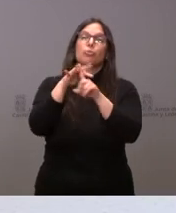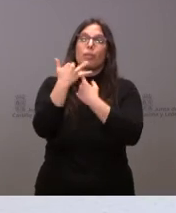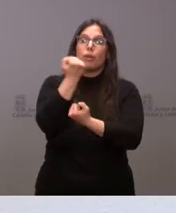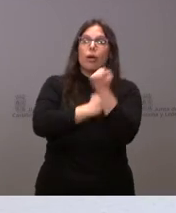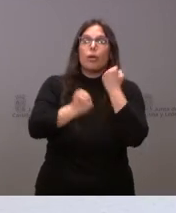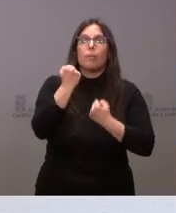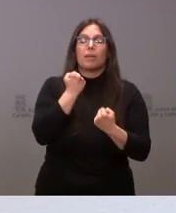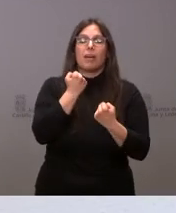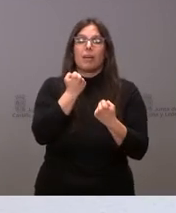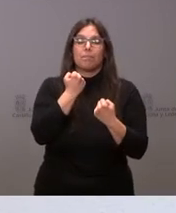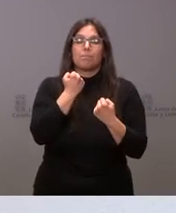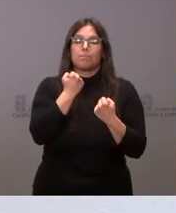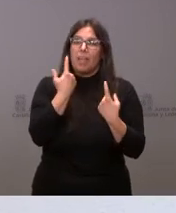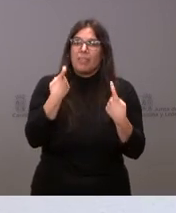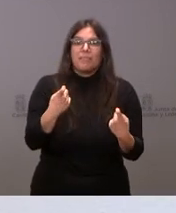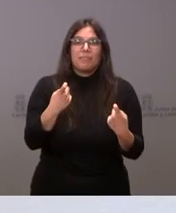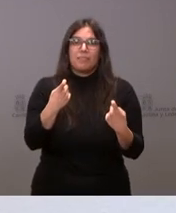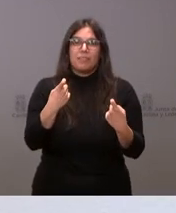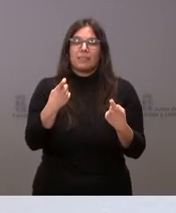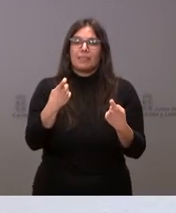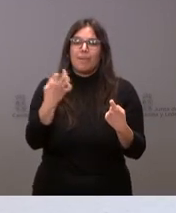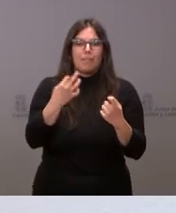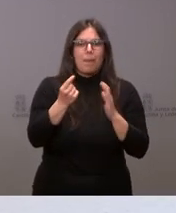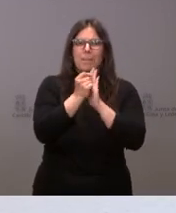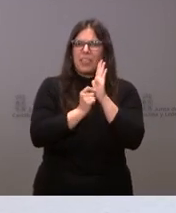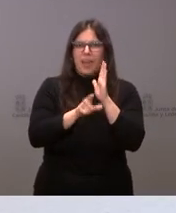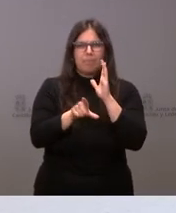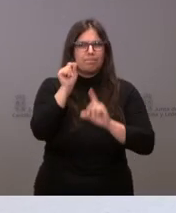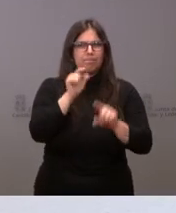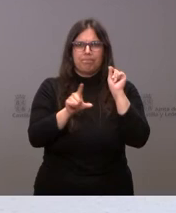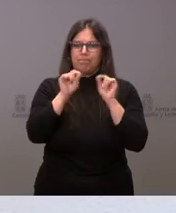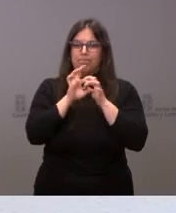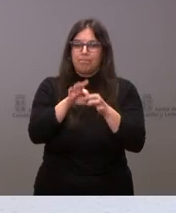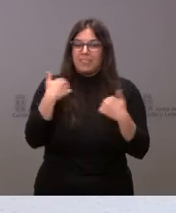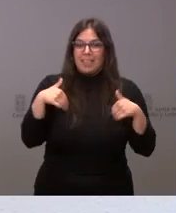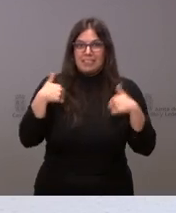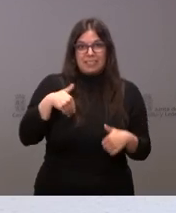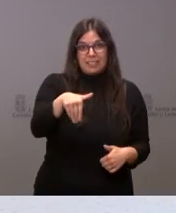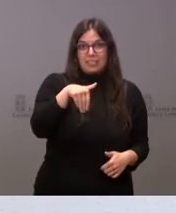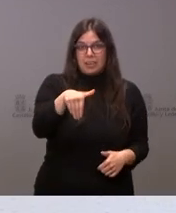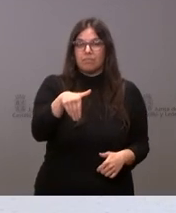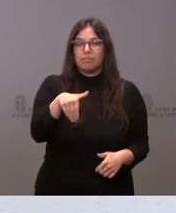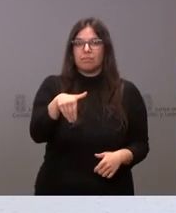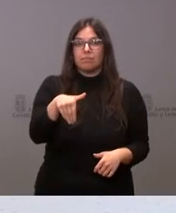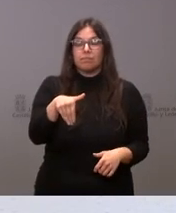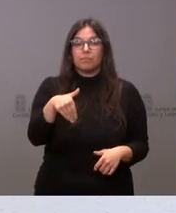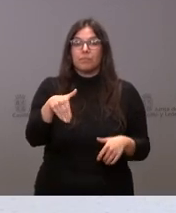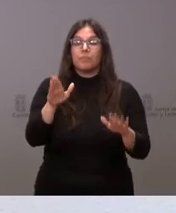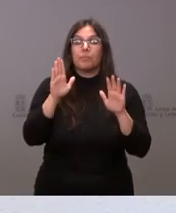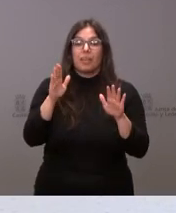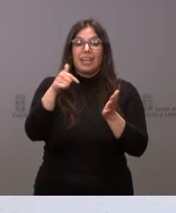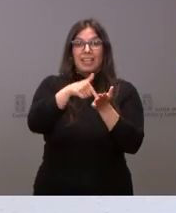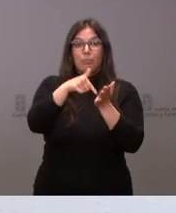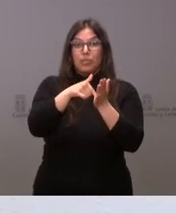requiere adoptar medidas a corto plazo, de manera inmediata. De hecho, la bajada de